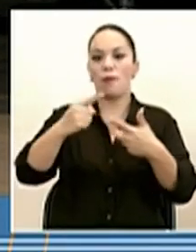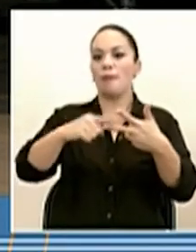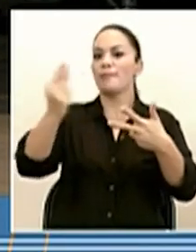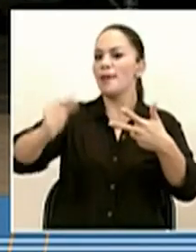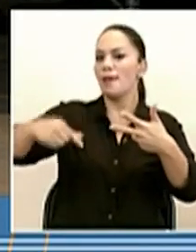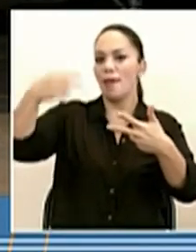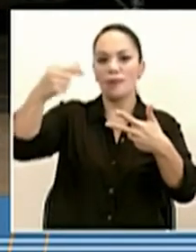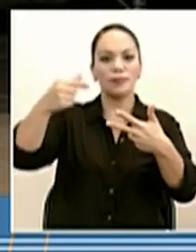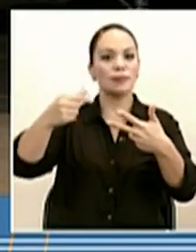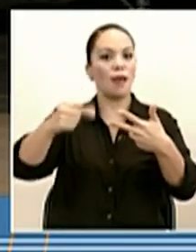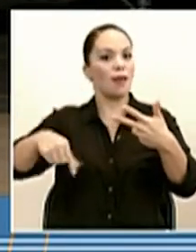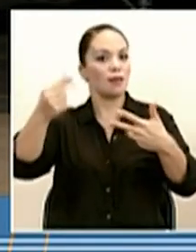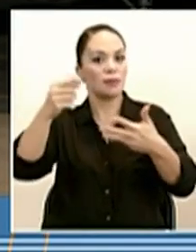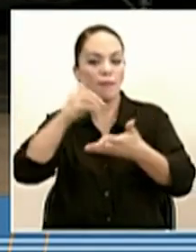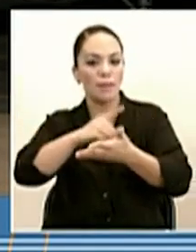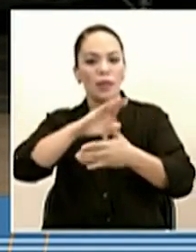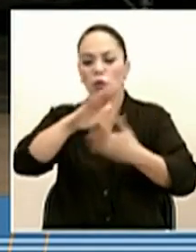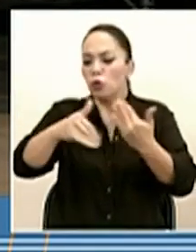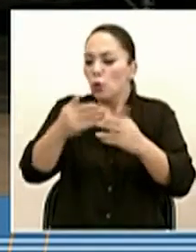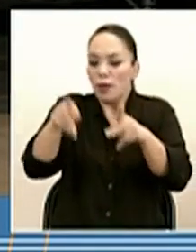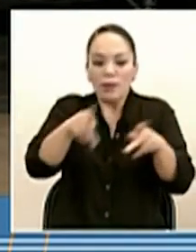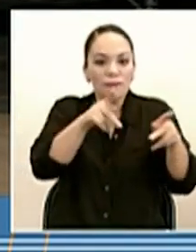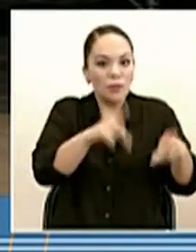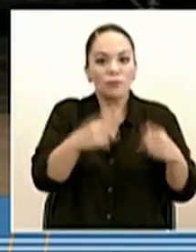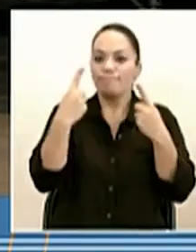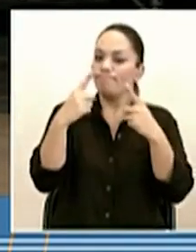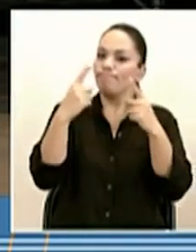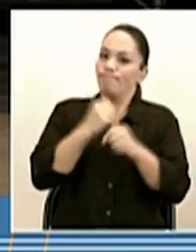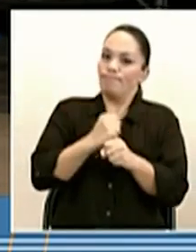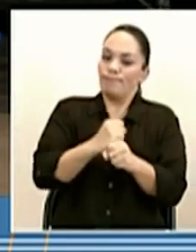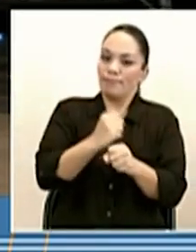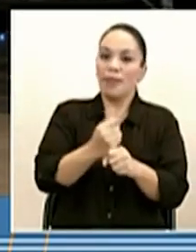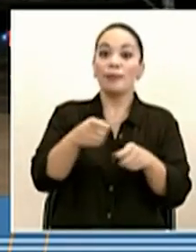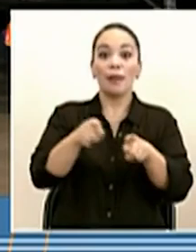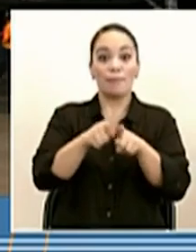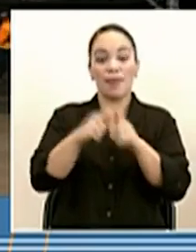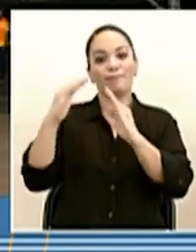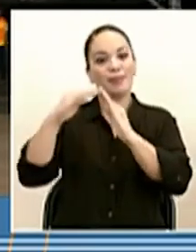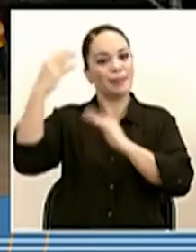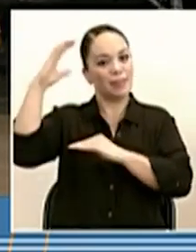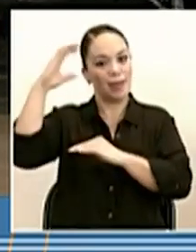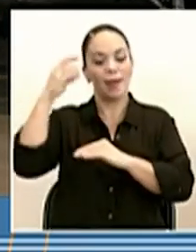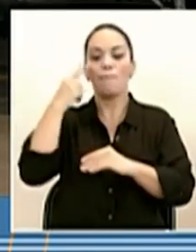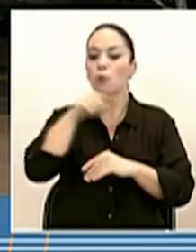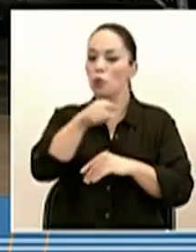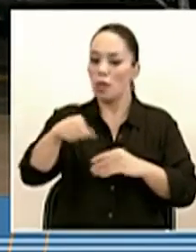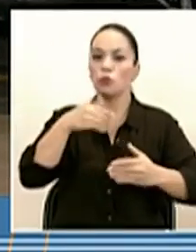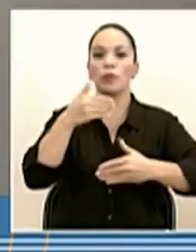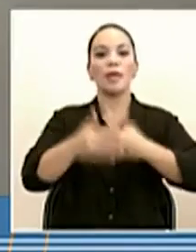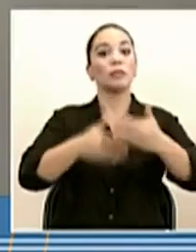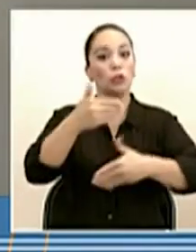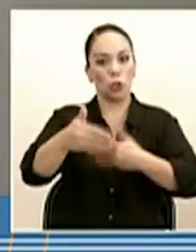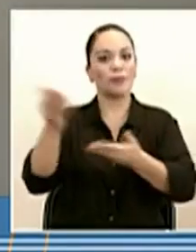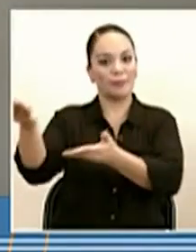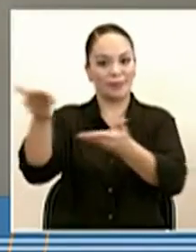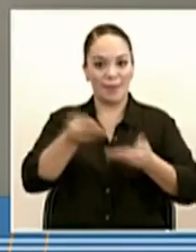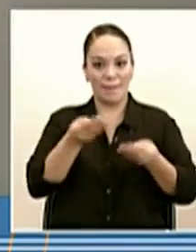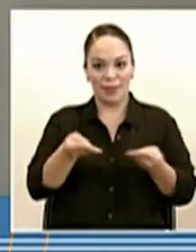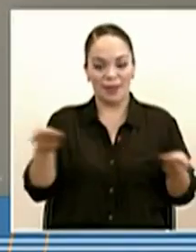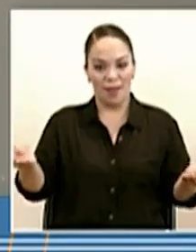Médica, todas las personas que han hecho esto posible. También a nuestra Cancillería por hacer las gestiones, dado que este